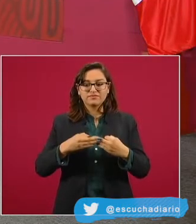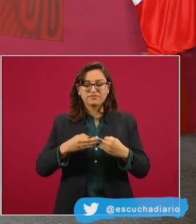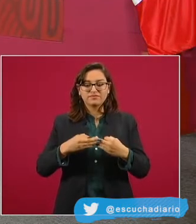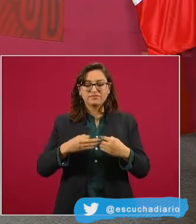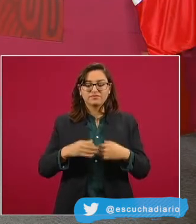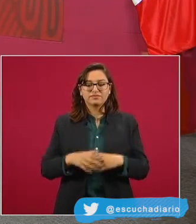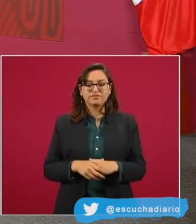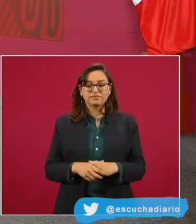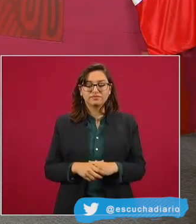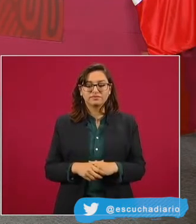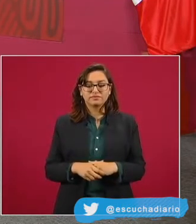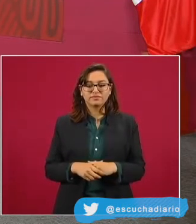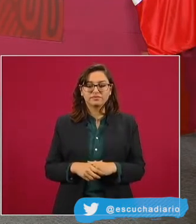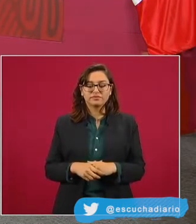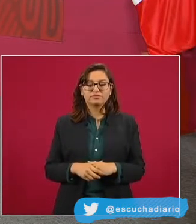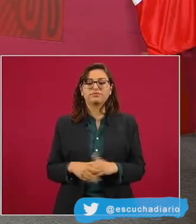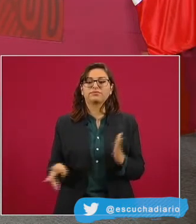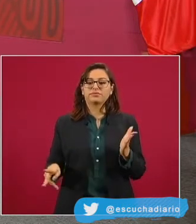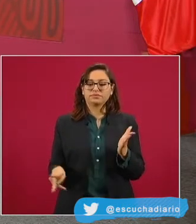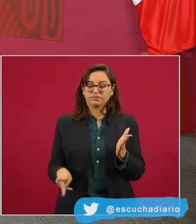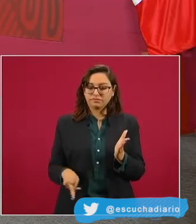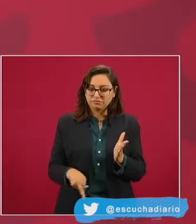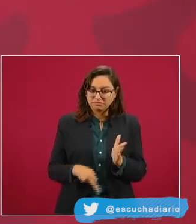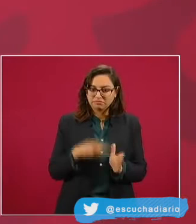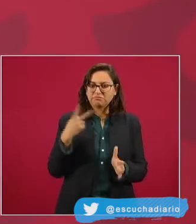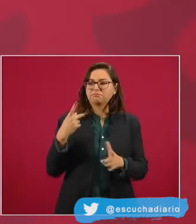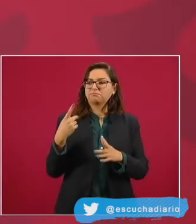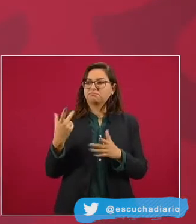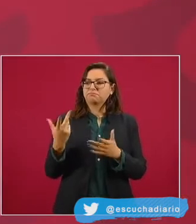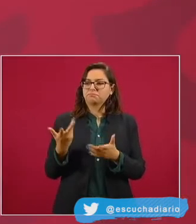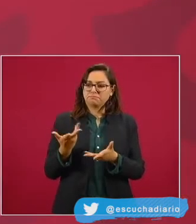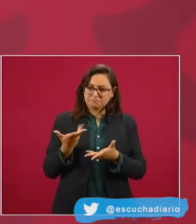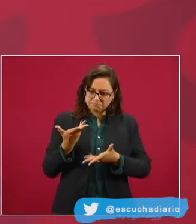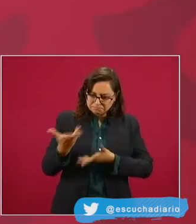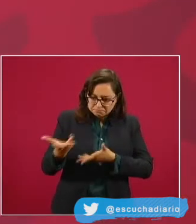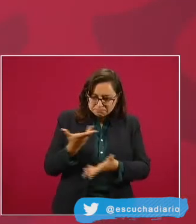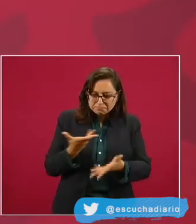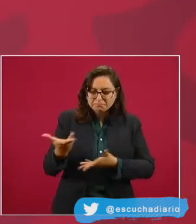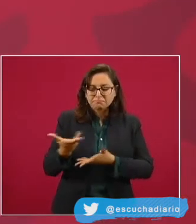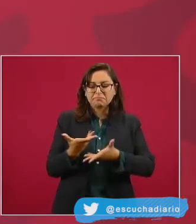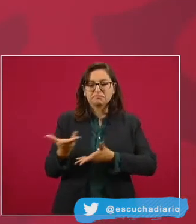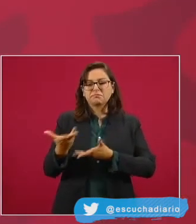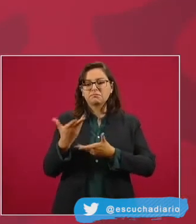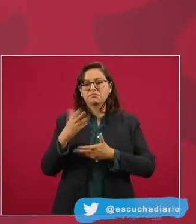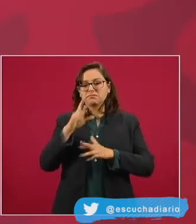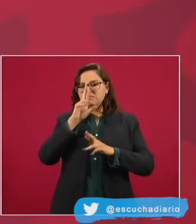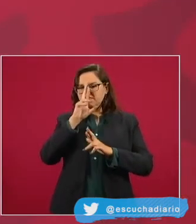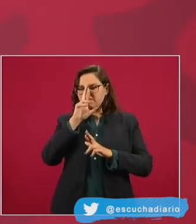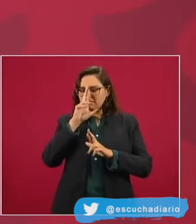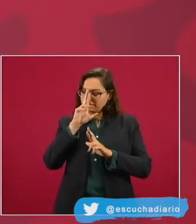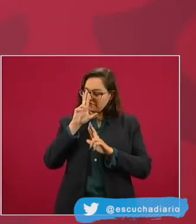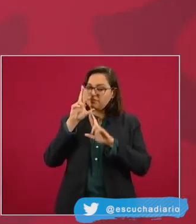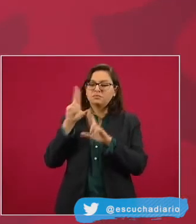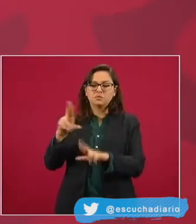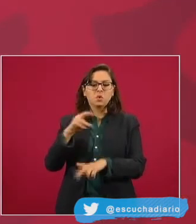replicar, y al mismo tiempo respetar y no odiar